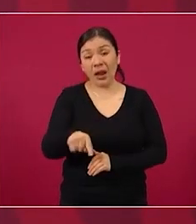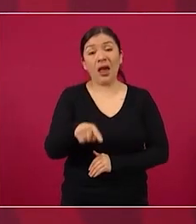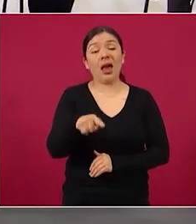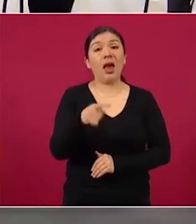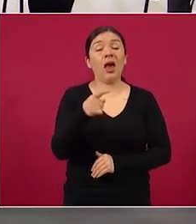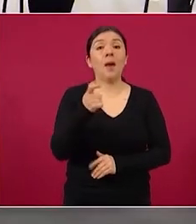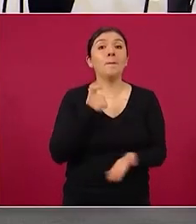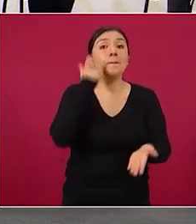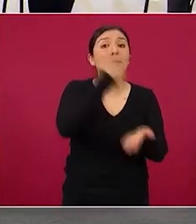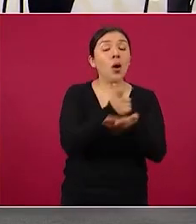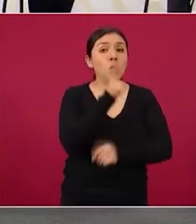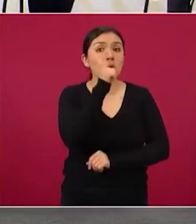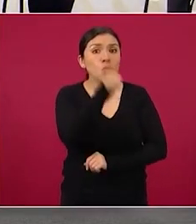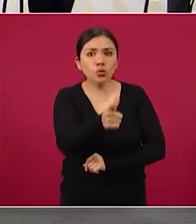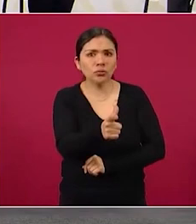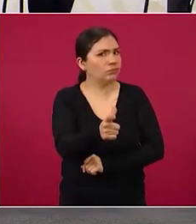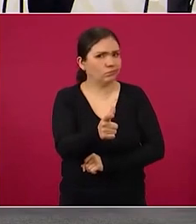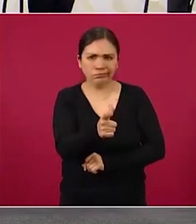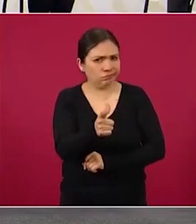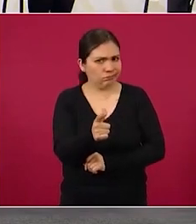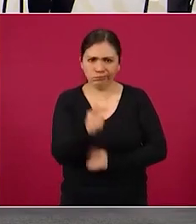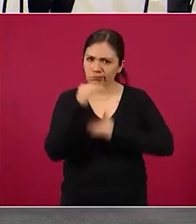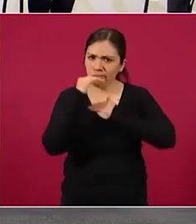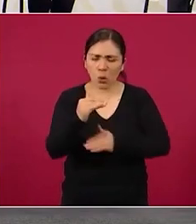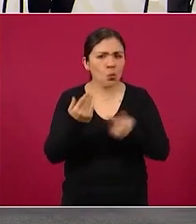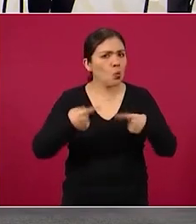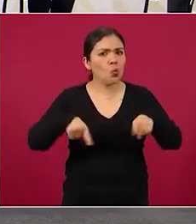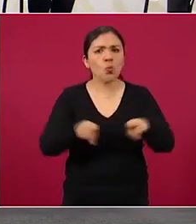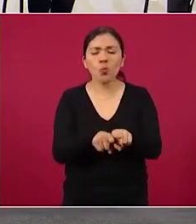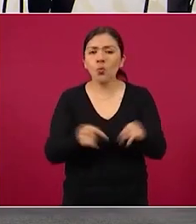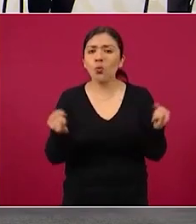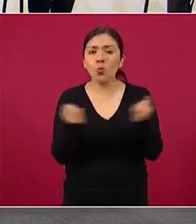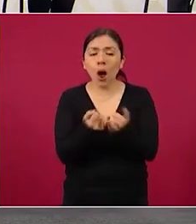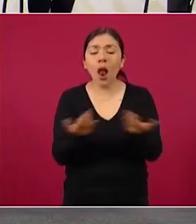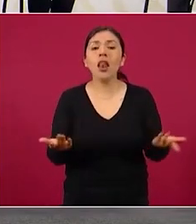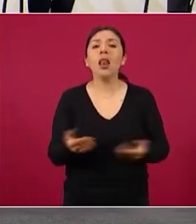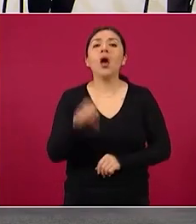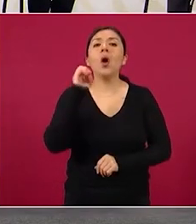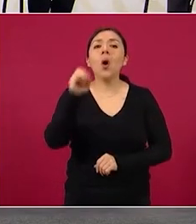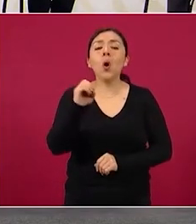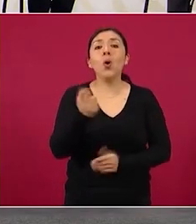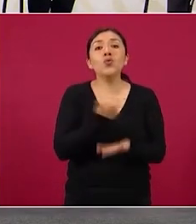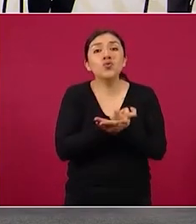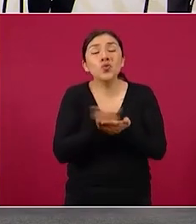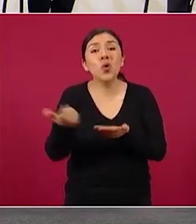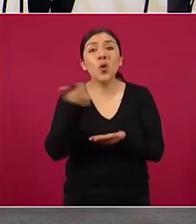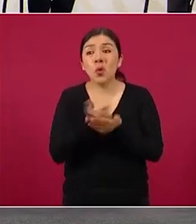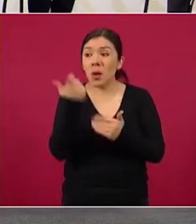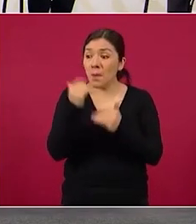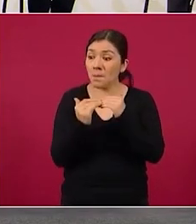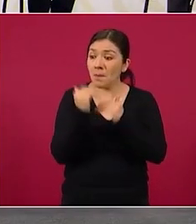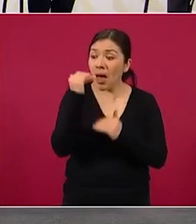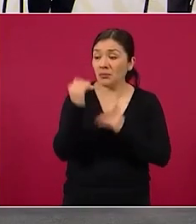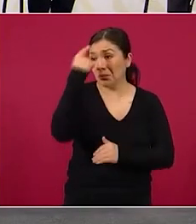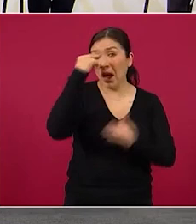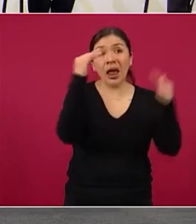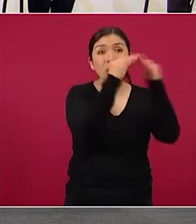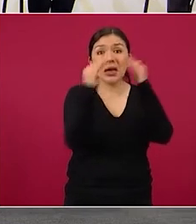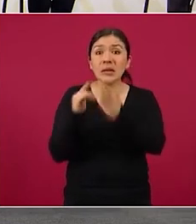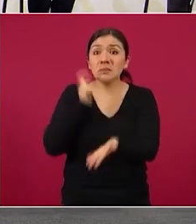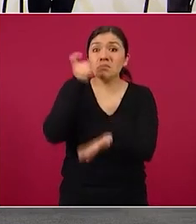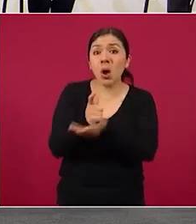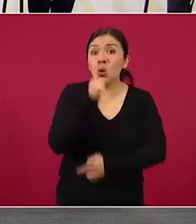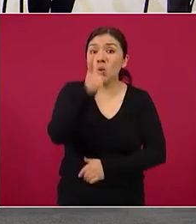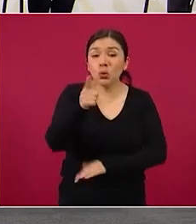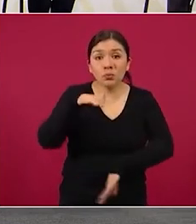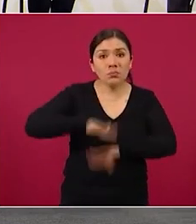las tarifas que no aumenten los precios en el cobro de tarifas domésticas que tenemos